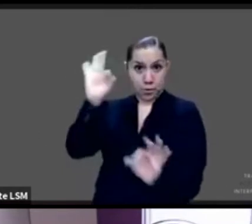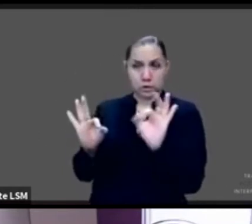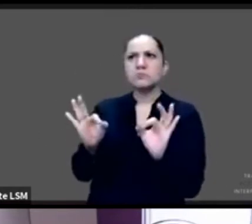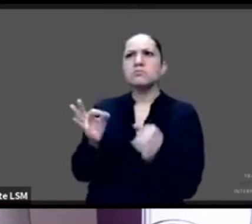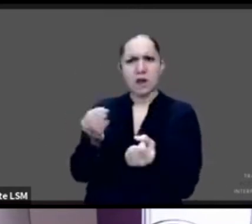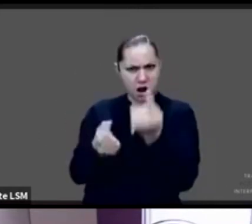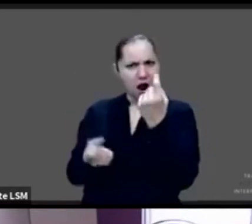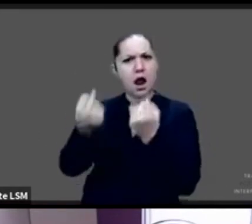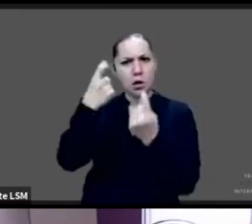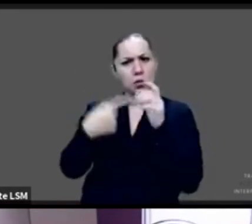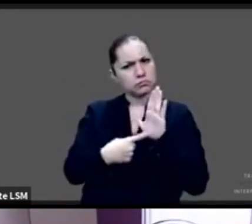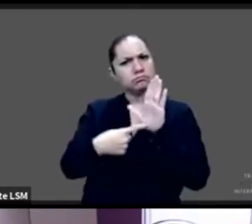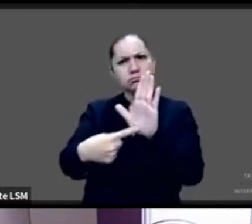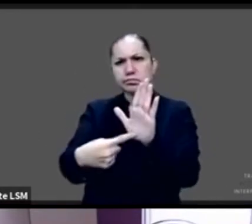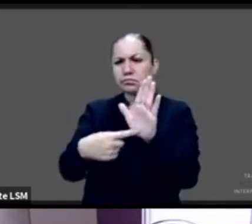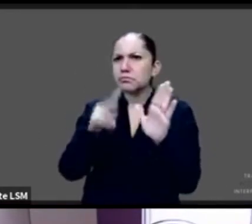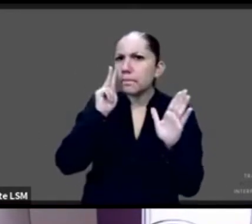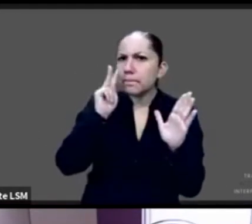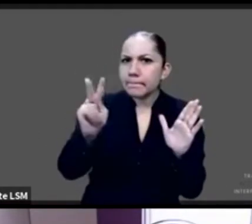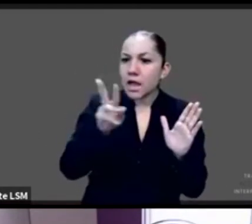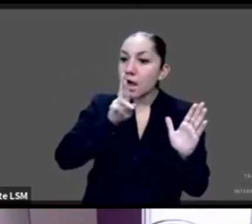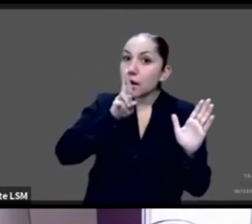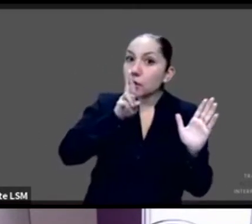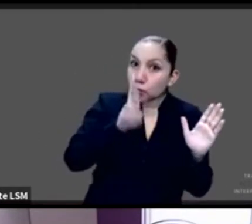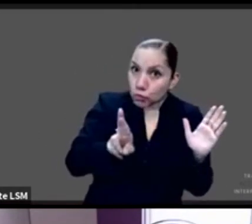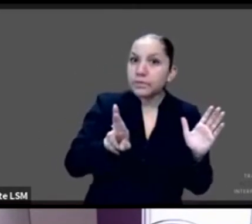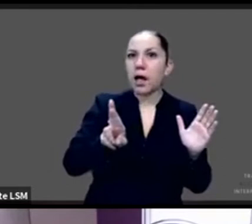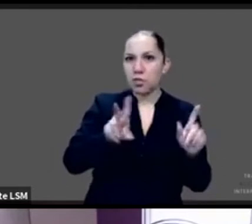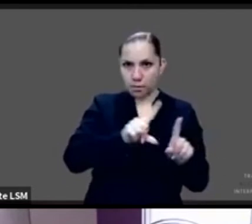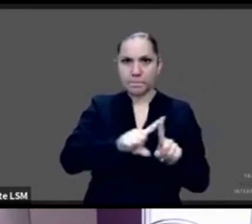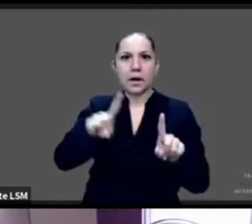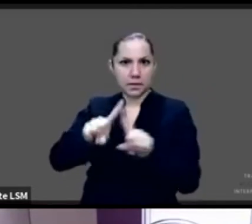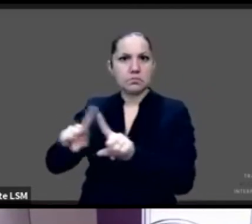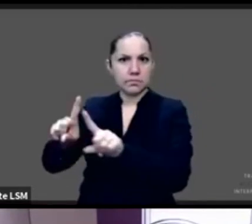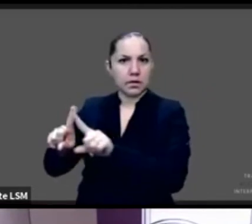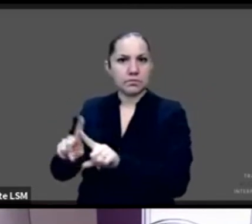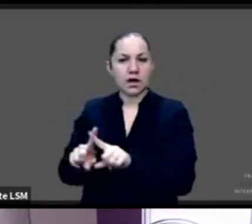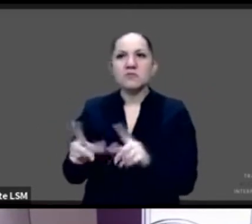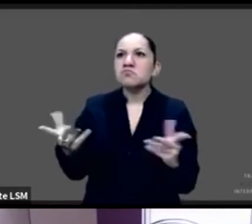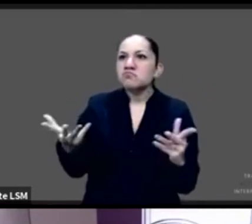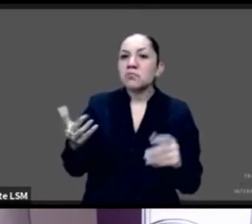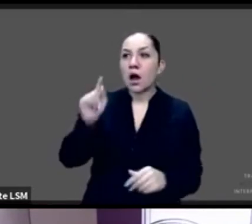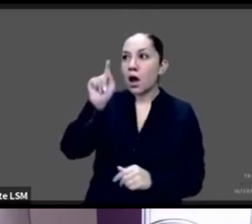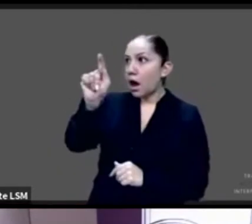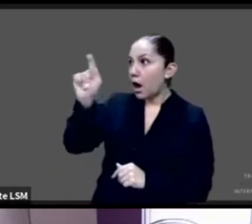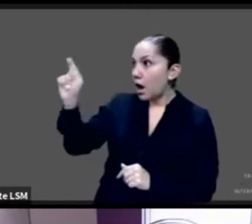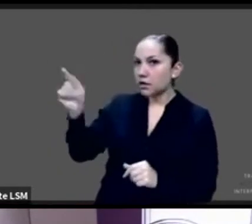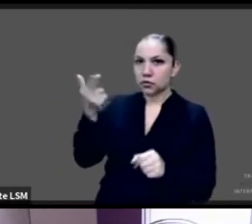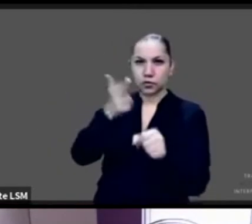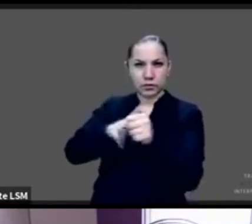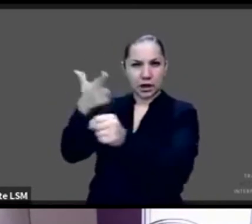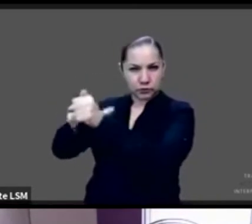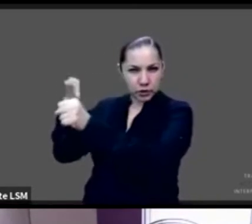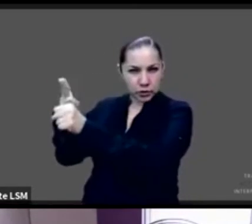pues, que haya, perdón, que haya estancias hospitalarias diferentes, ¿no?